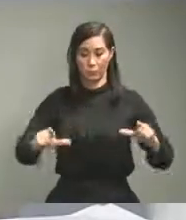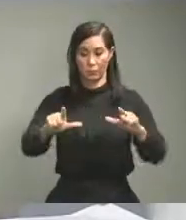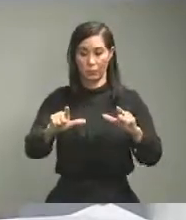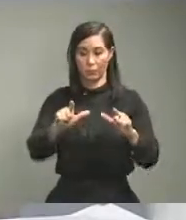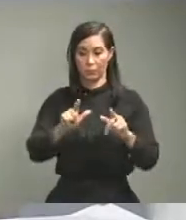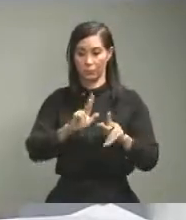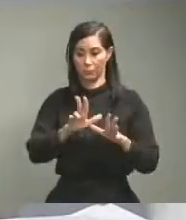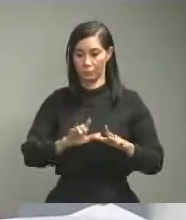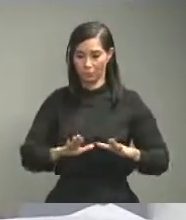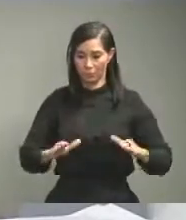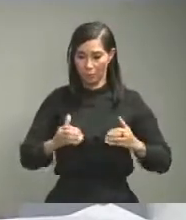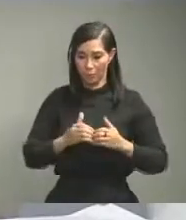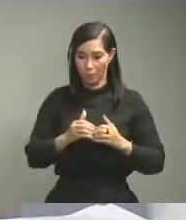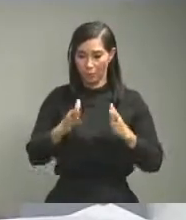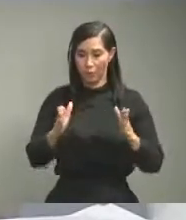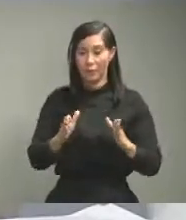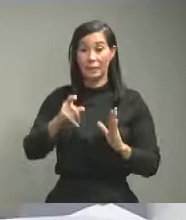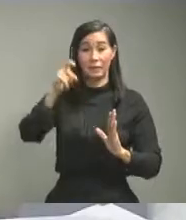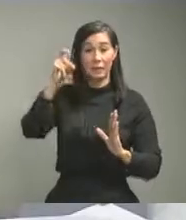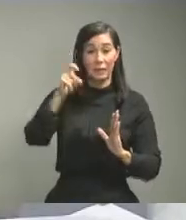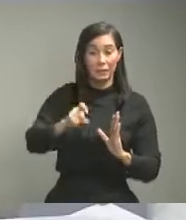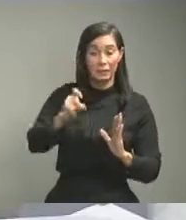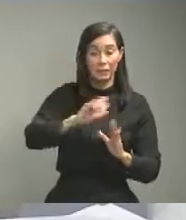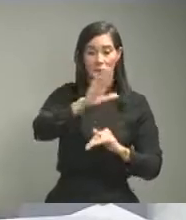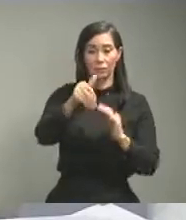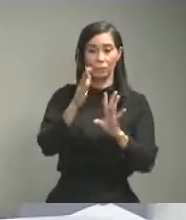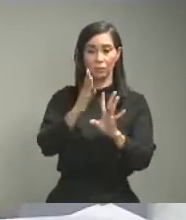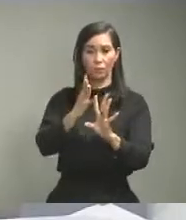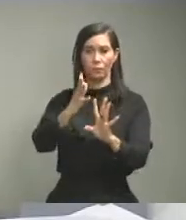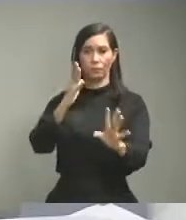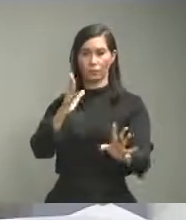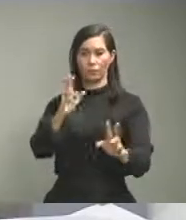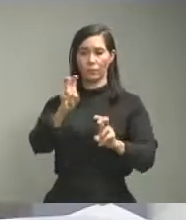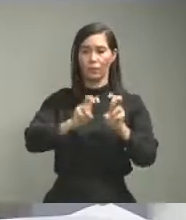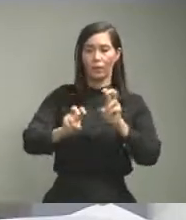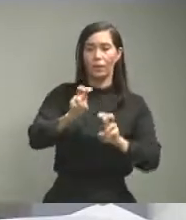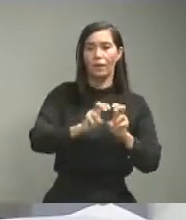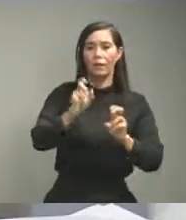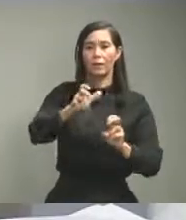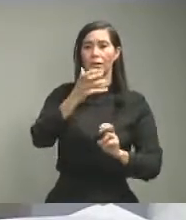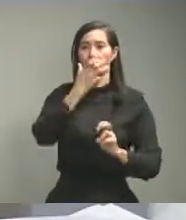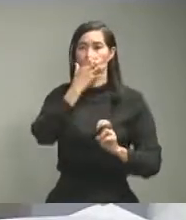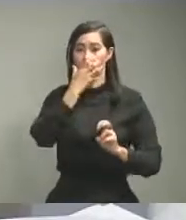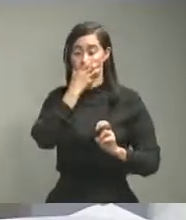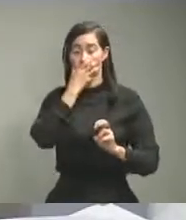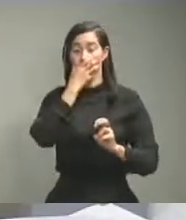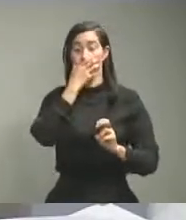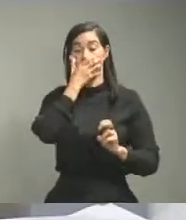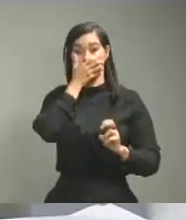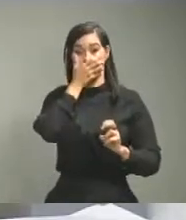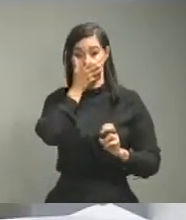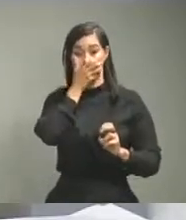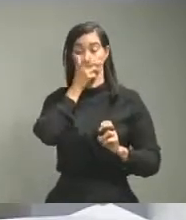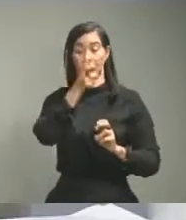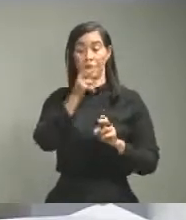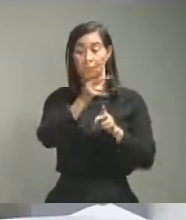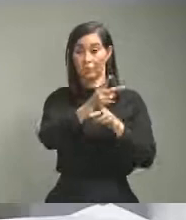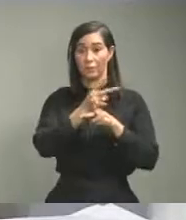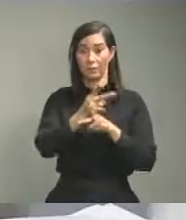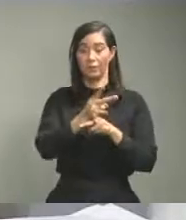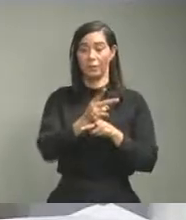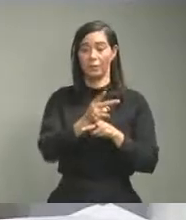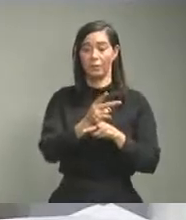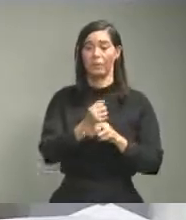el uso de mascarillas en toda la población nacional en tanto se producen nuevas